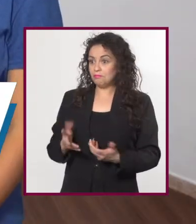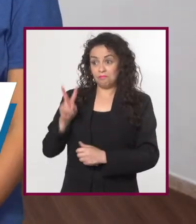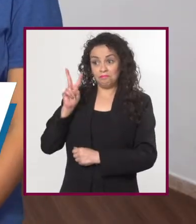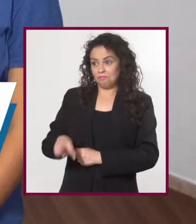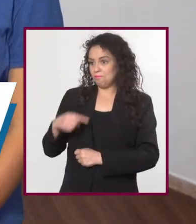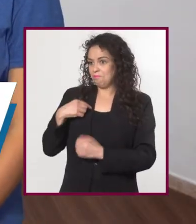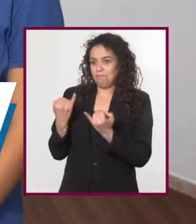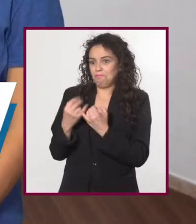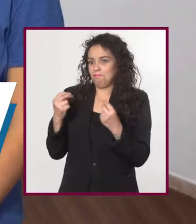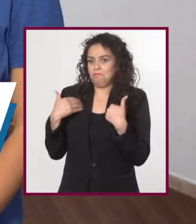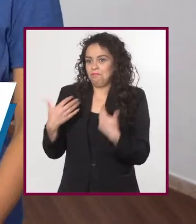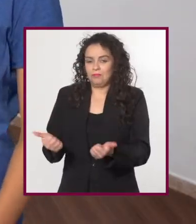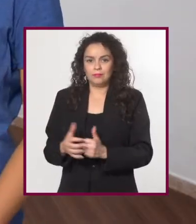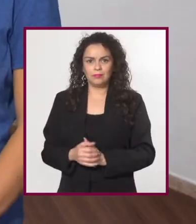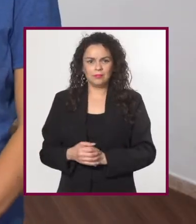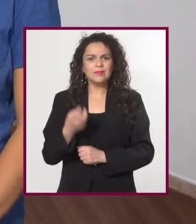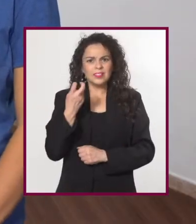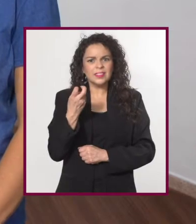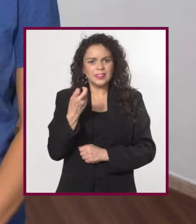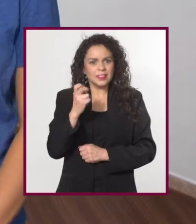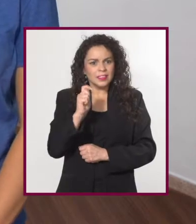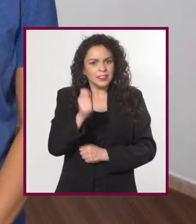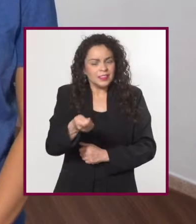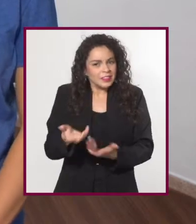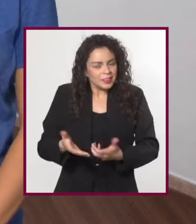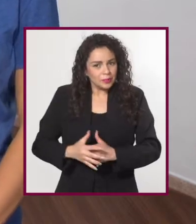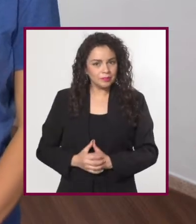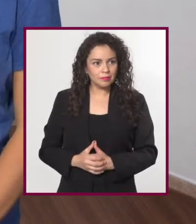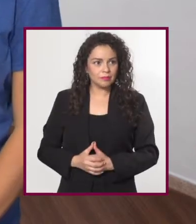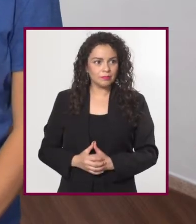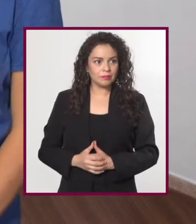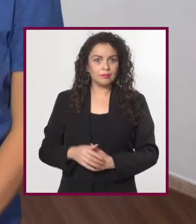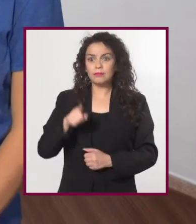No, literal no entendí nada. ¿De qué se trató?